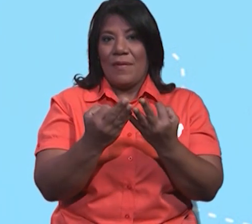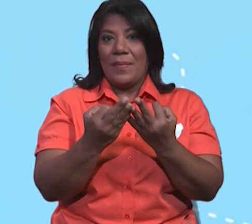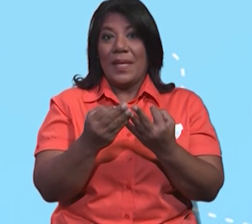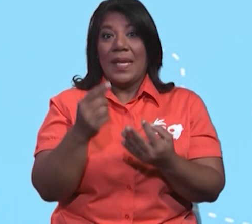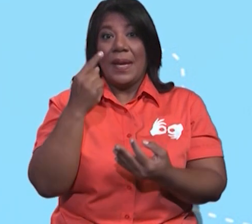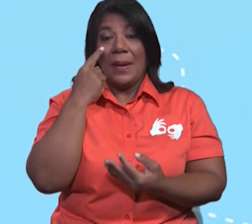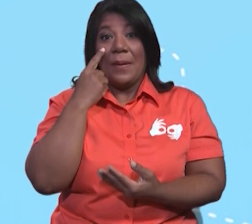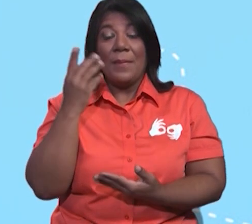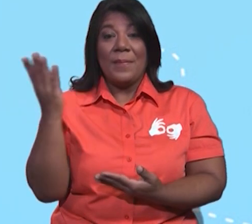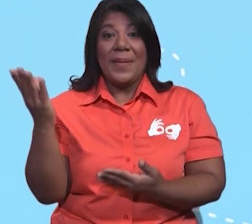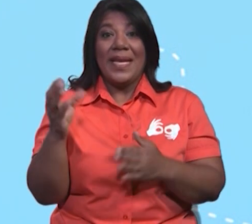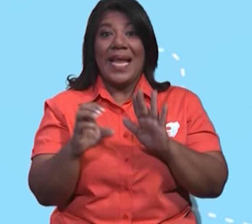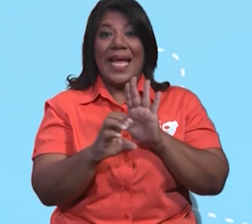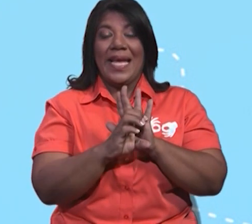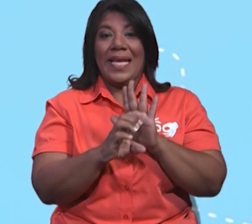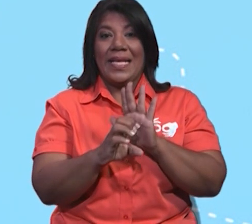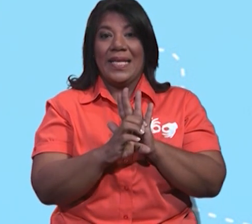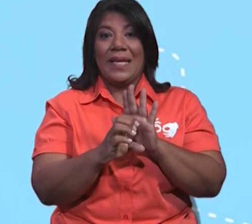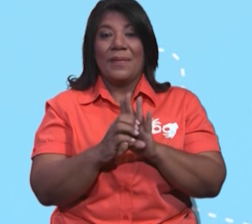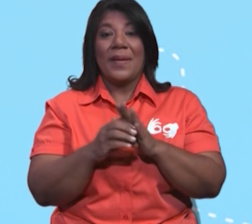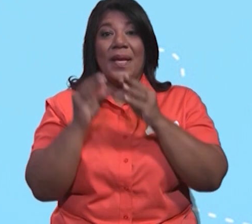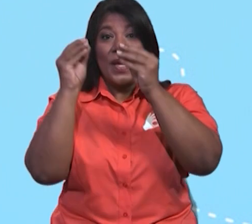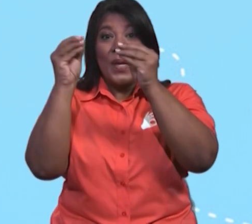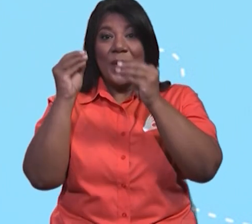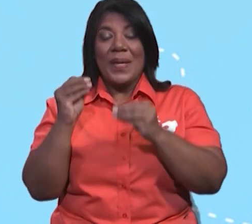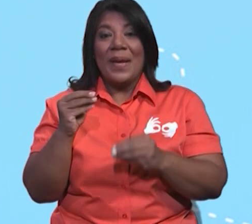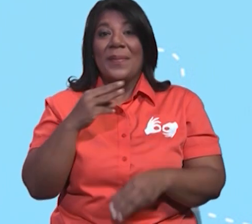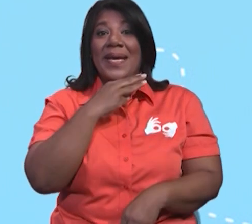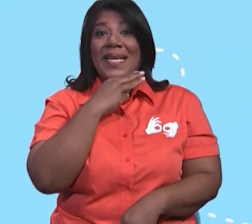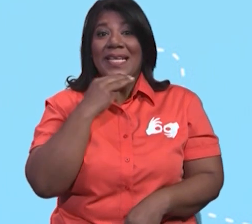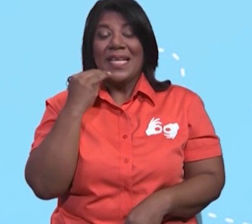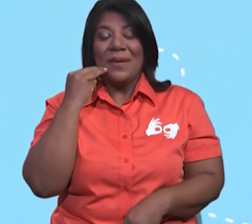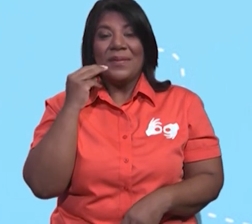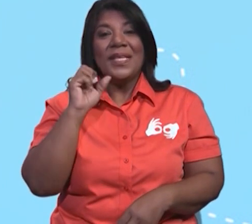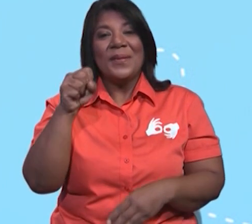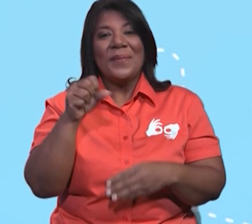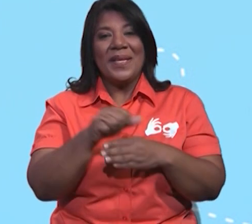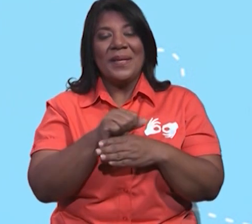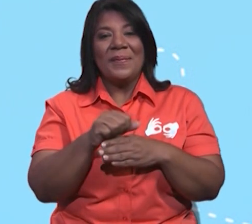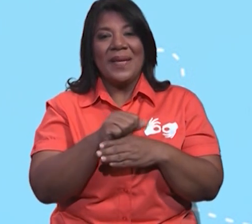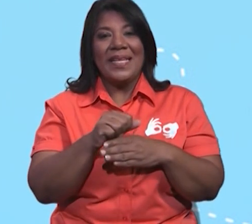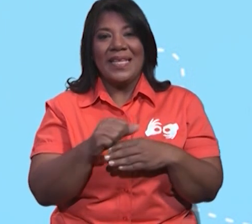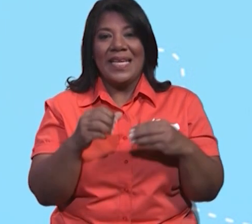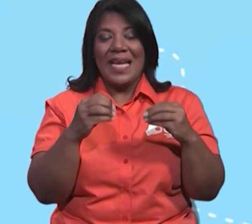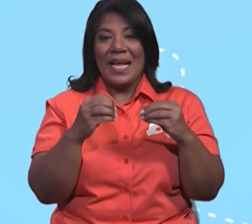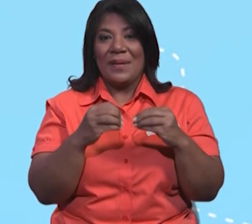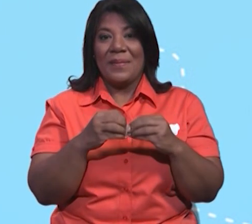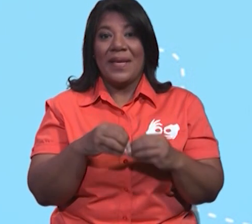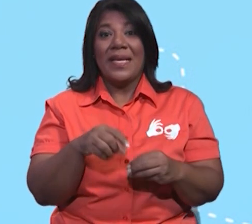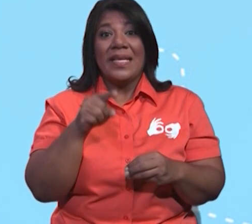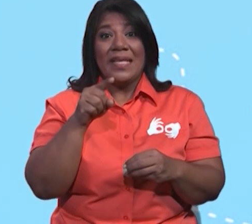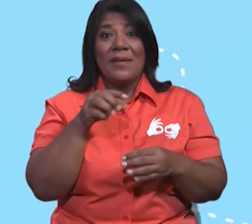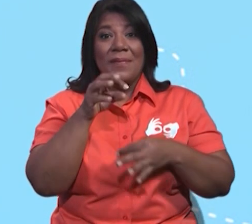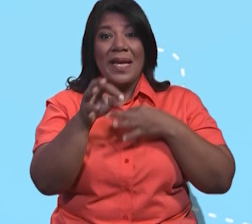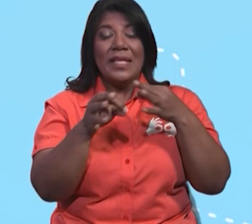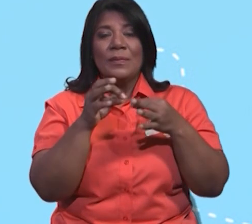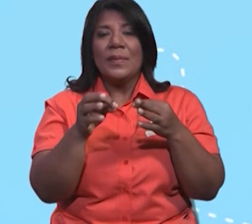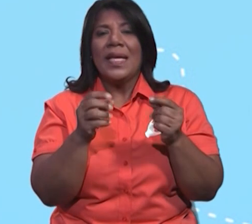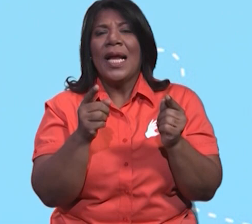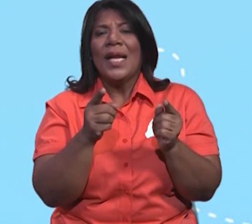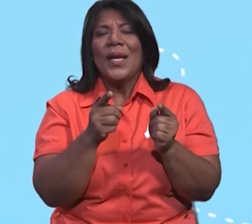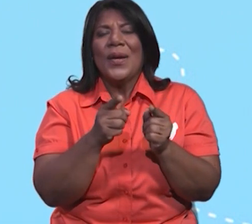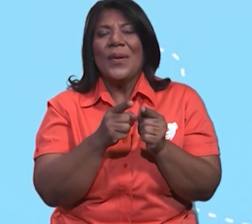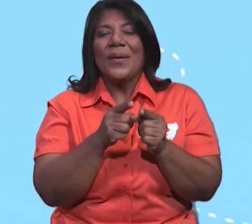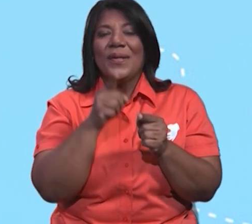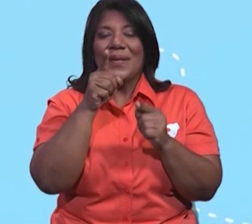Vamos a ver este ejemplo. Pero con la maestra Michelle, tú más adelante vas a seguir reforzando más. Pero por ahora te voy a explicar rapidito para